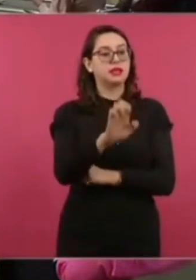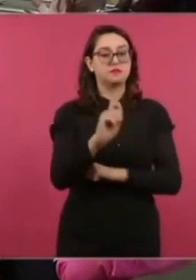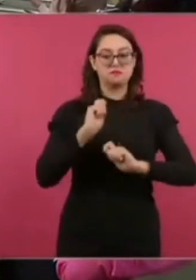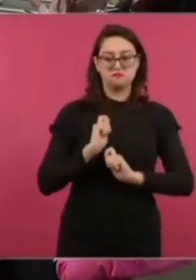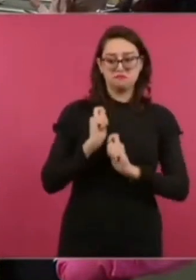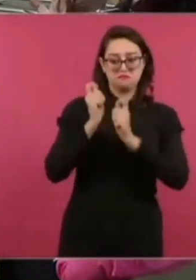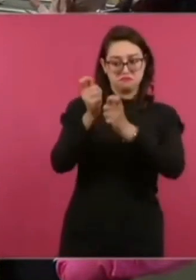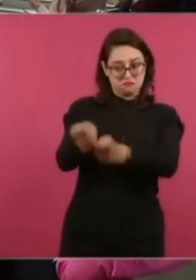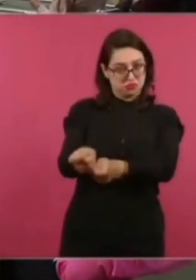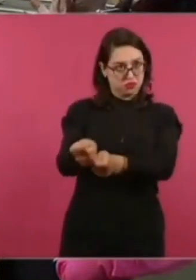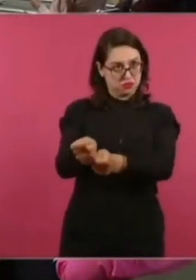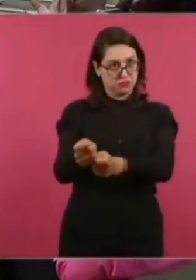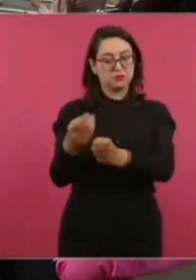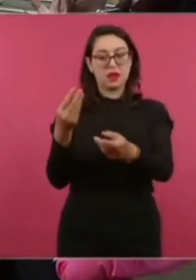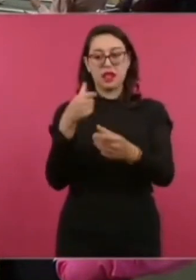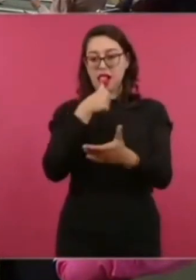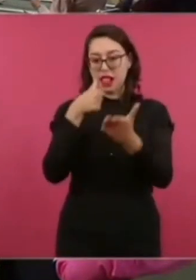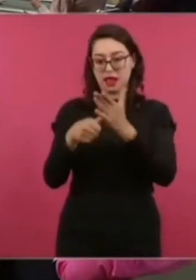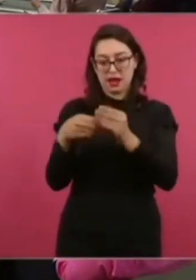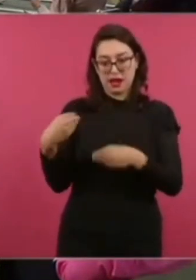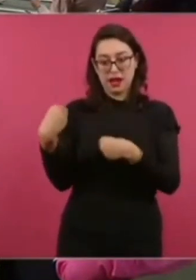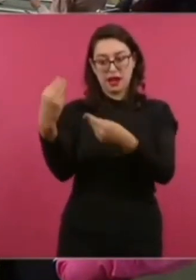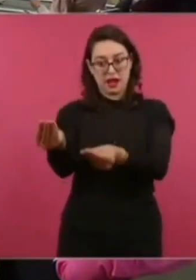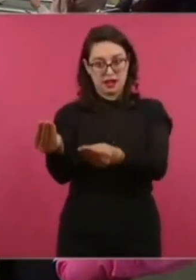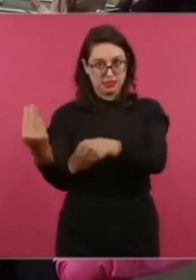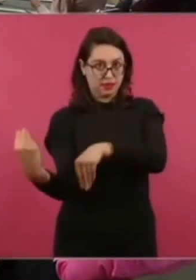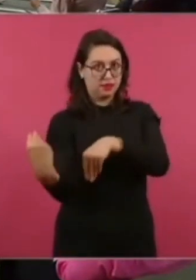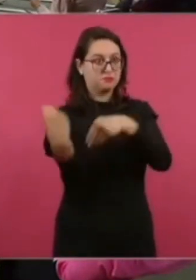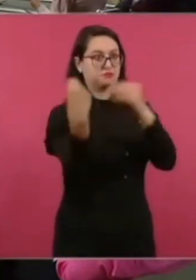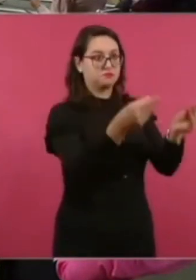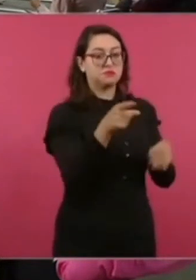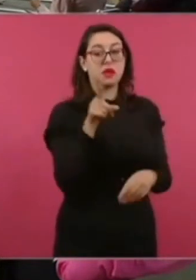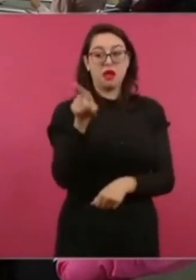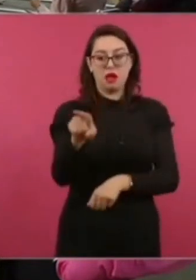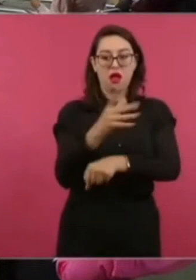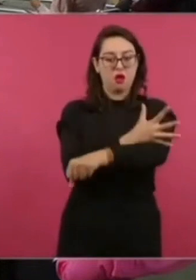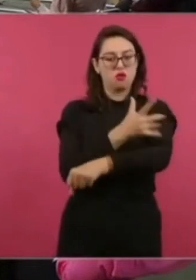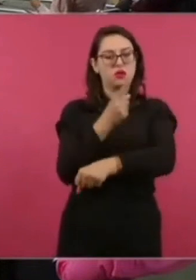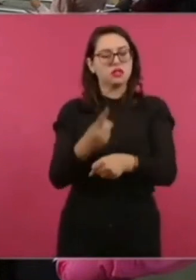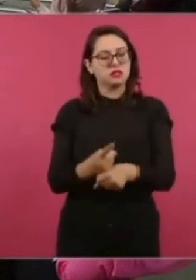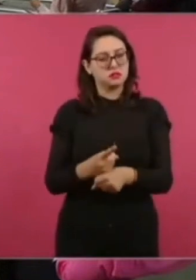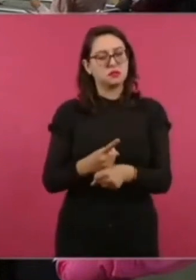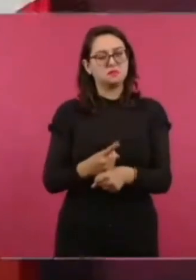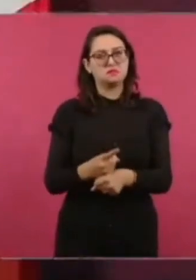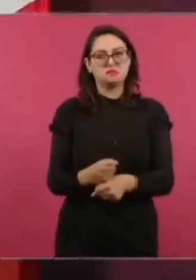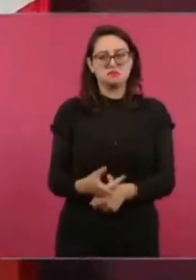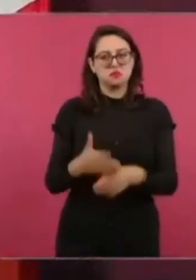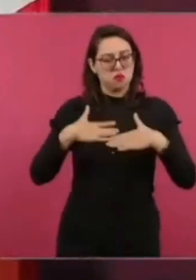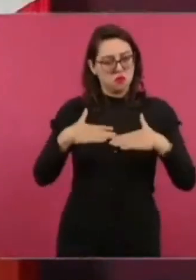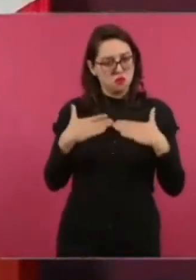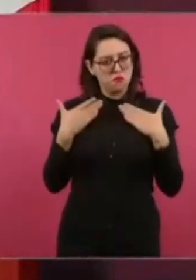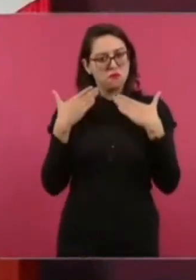de mi absoluta confianza y experta en el manejo de la política exterior.